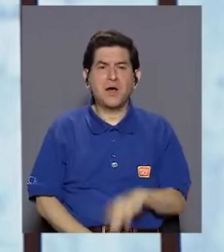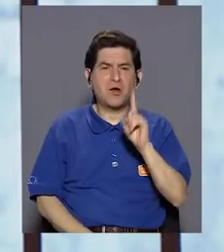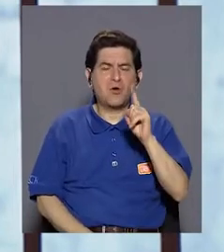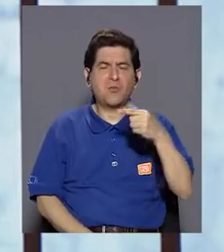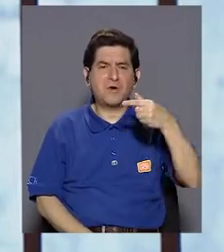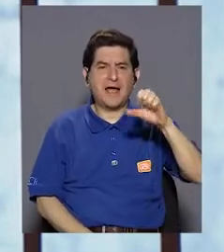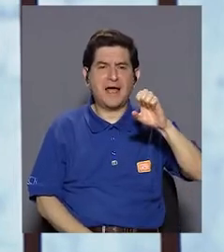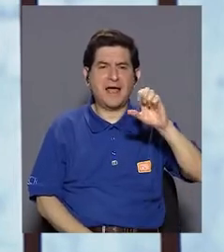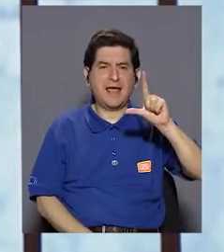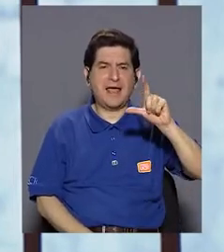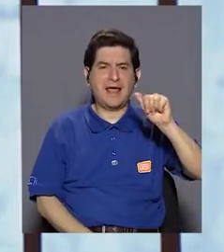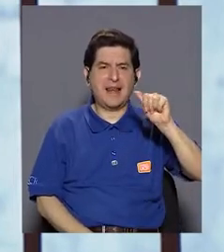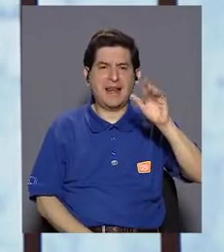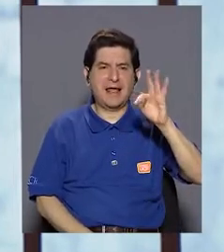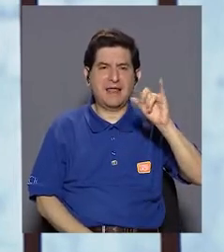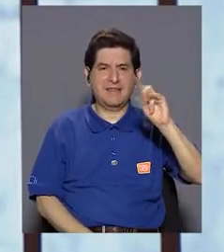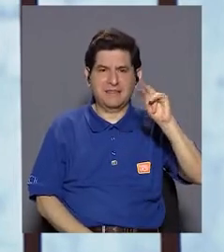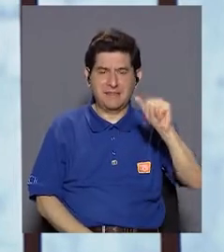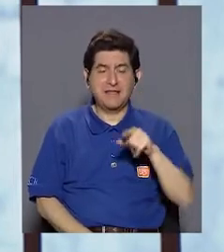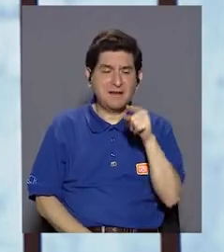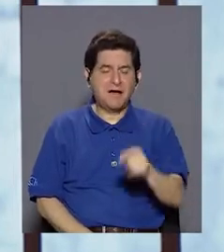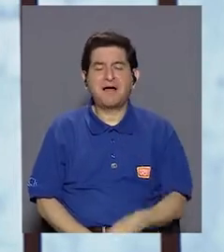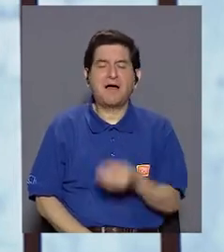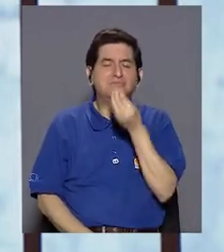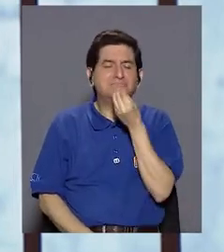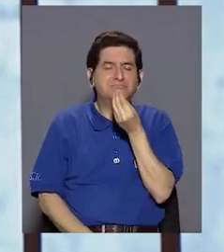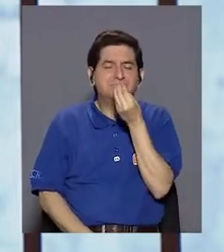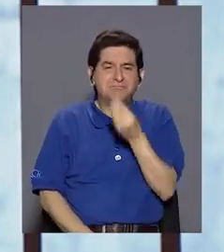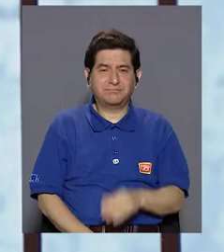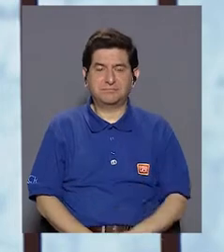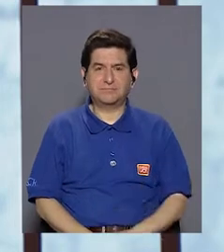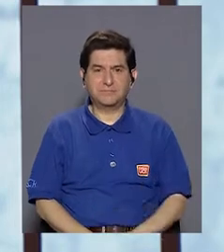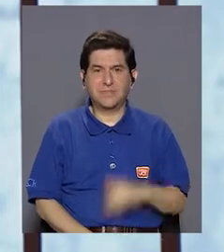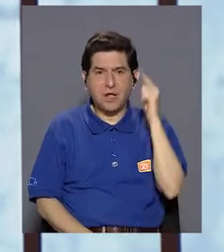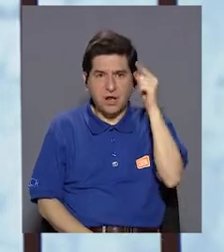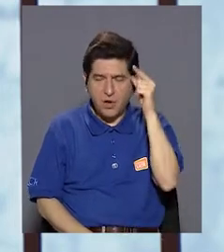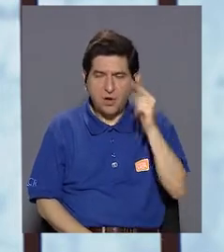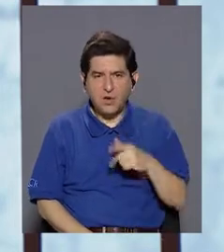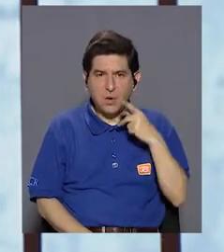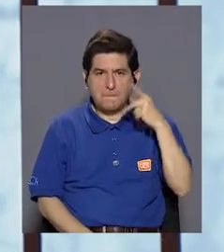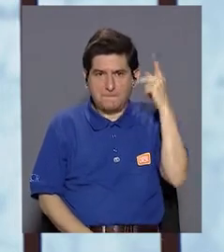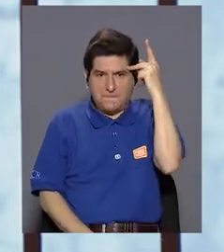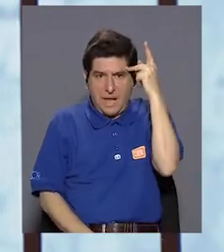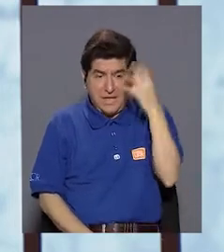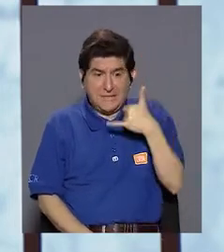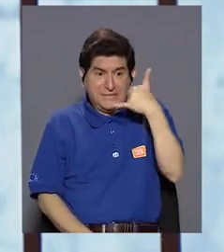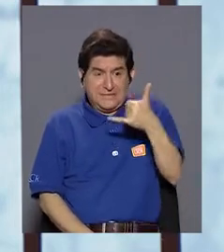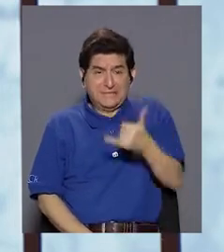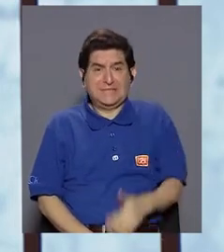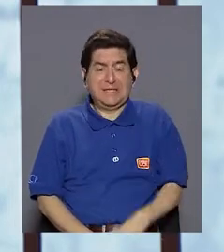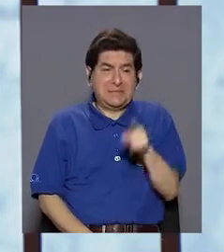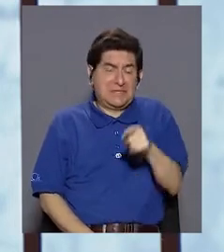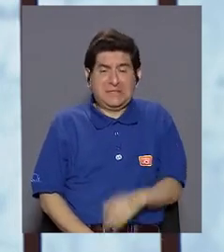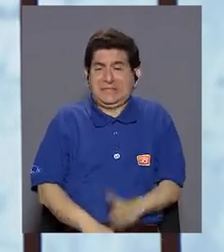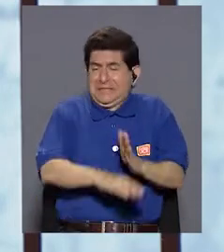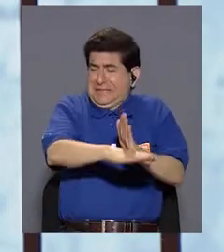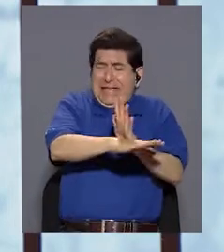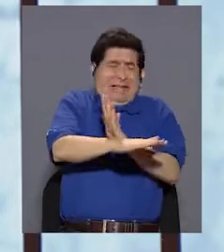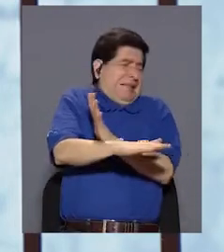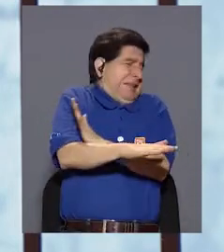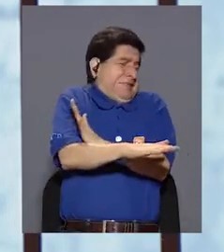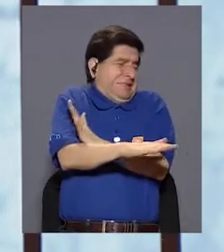una gelatinita, o que fuera un confitito que a él le gusta mucho. Obviamente, los papás nos llaman vomitándose,